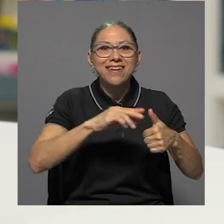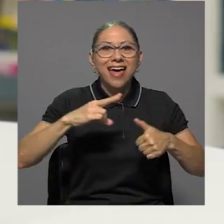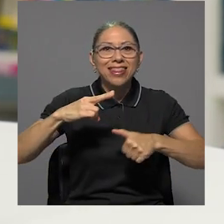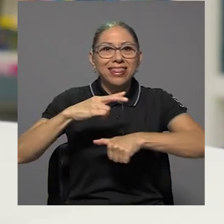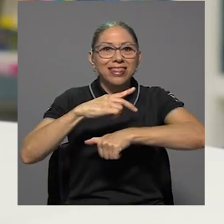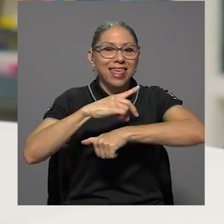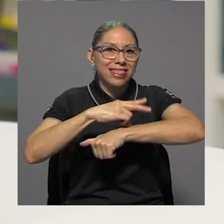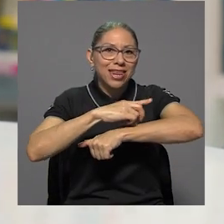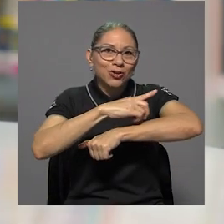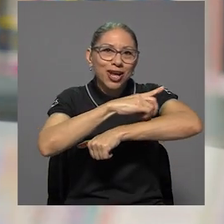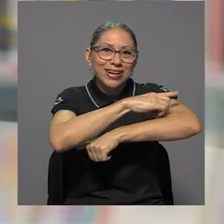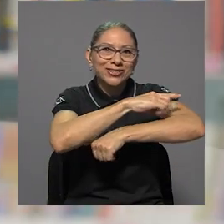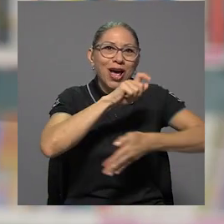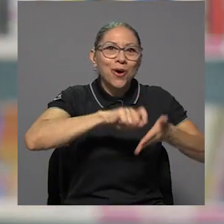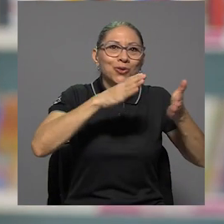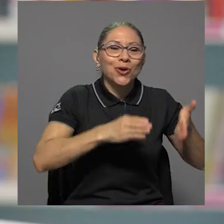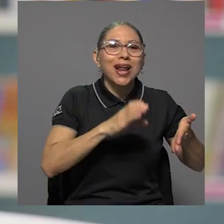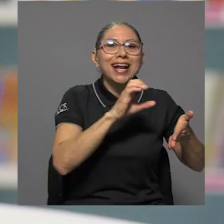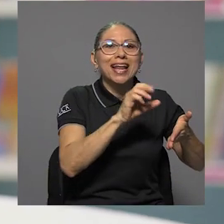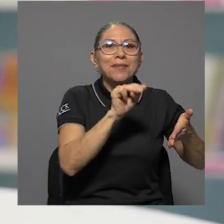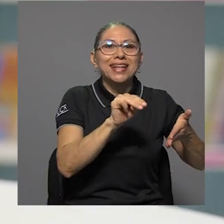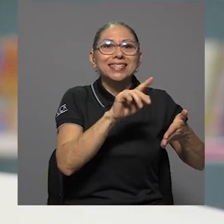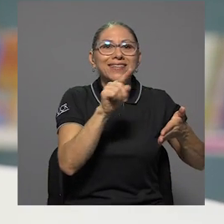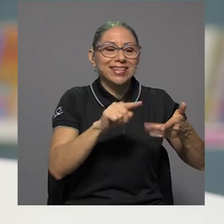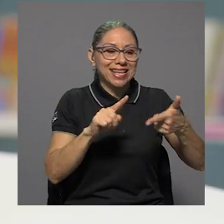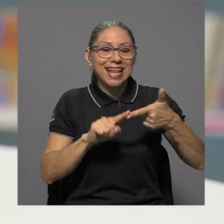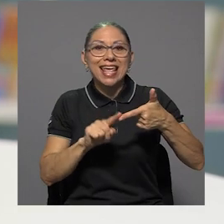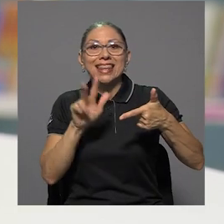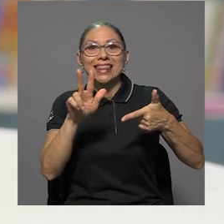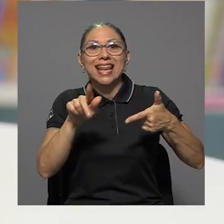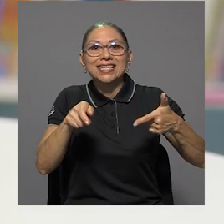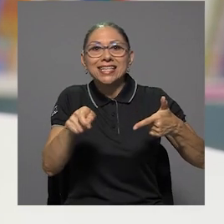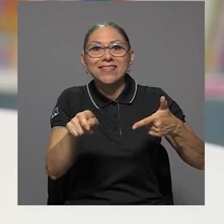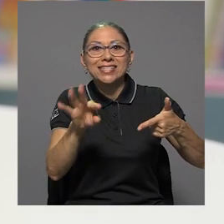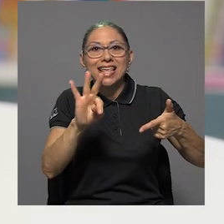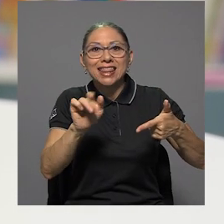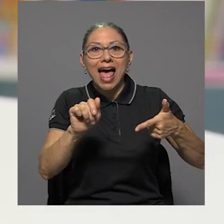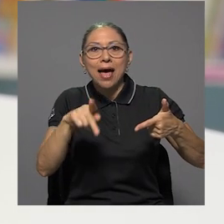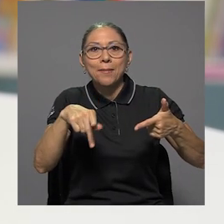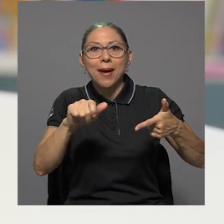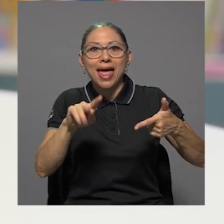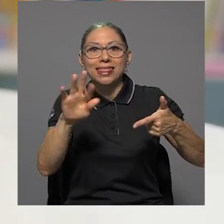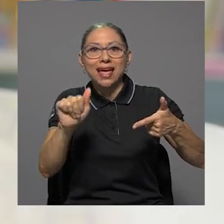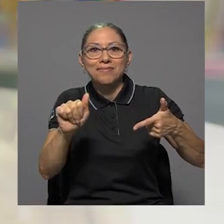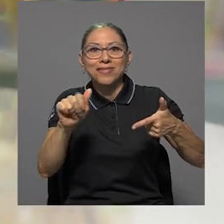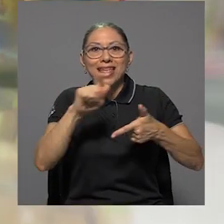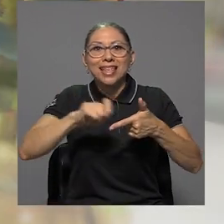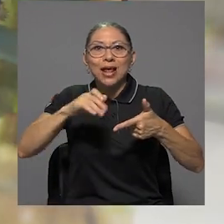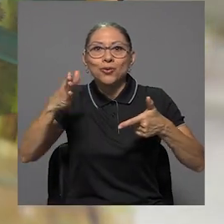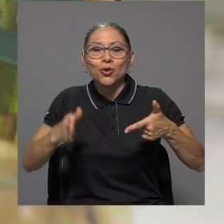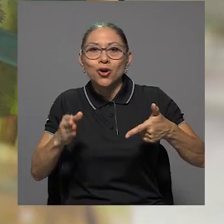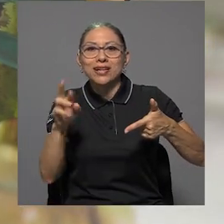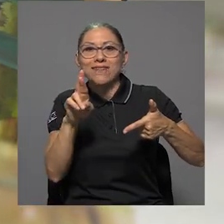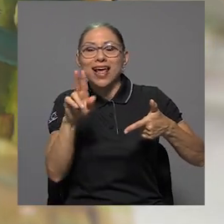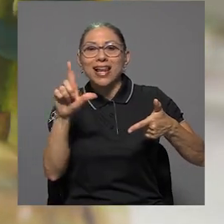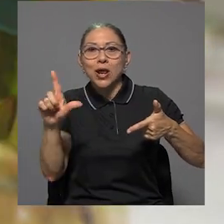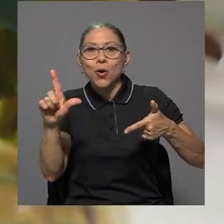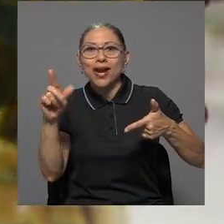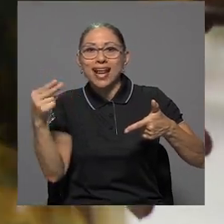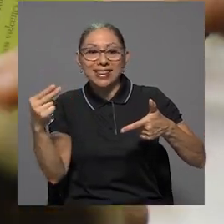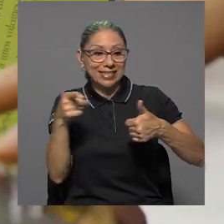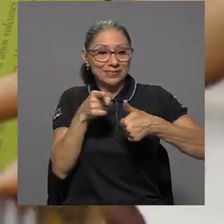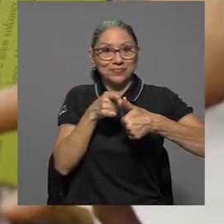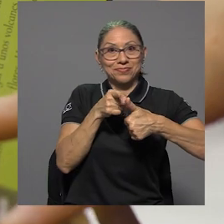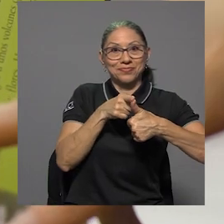Clermaride Meservín López y Las Tres Llaves de Tapata, del autor Rafael León Hernández. Alaya, Tierra de